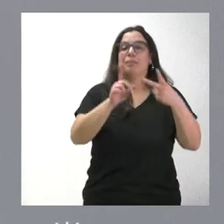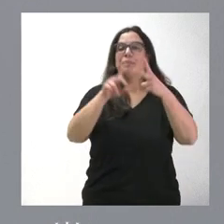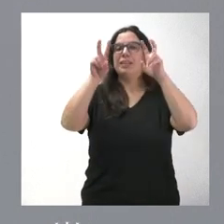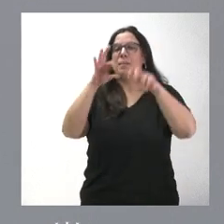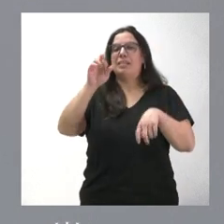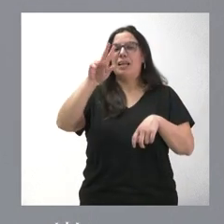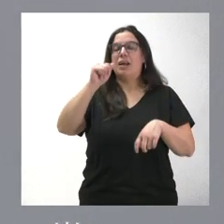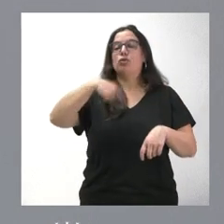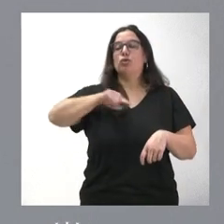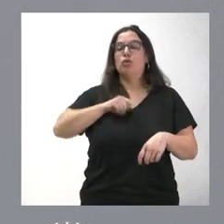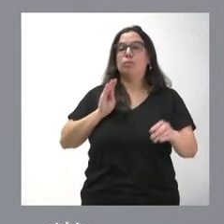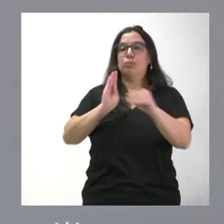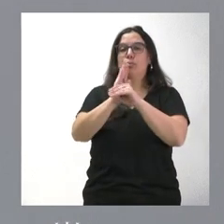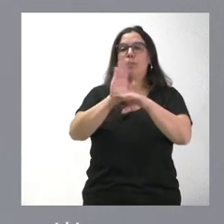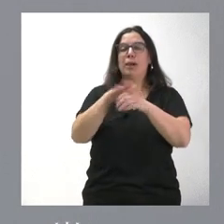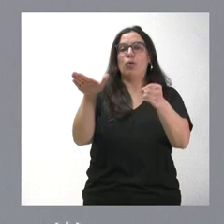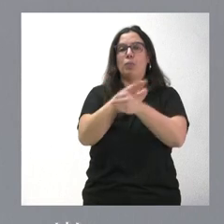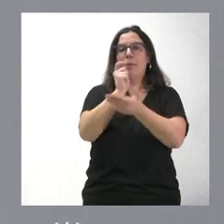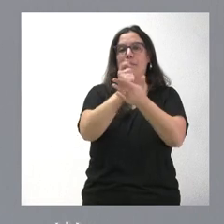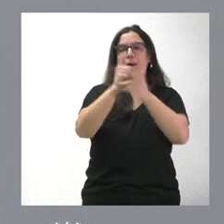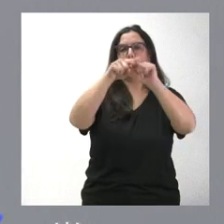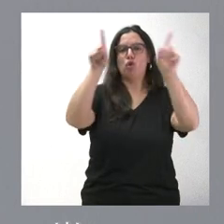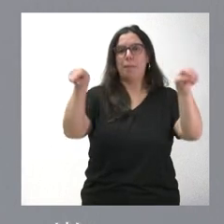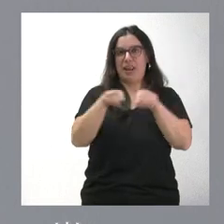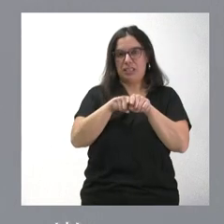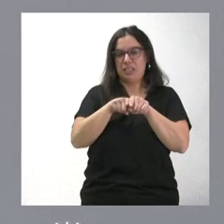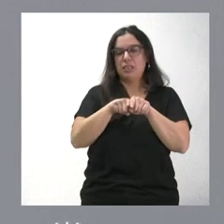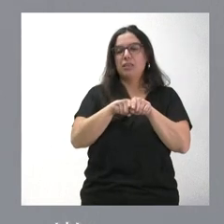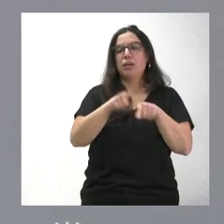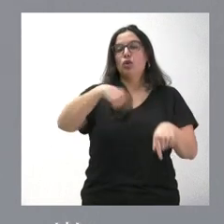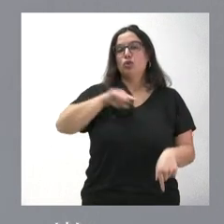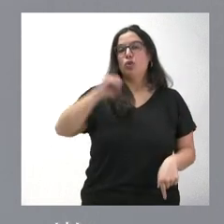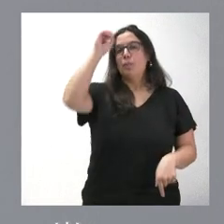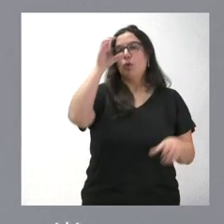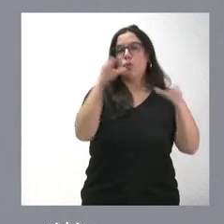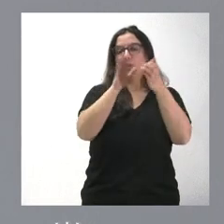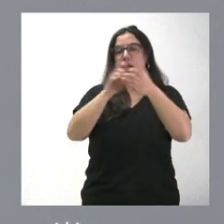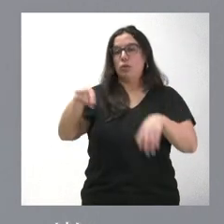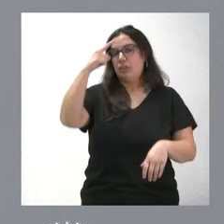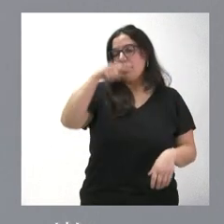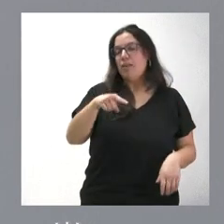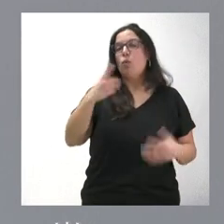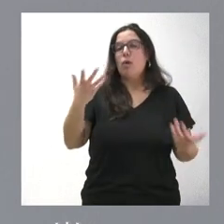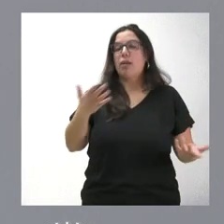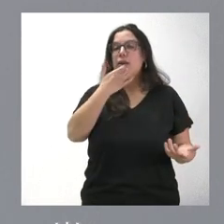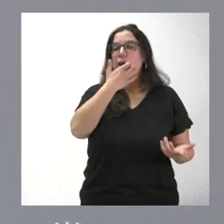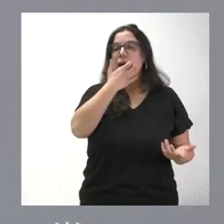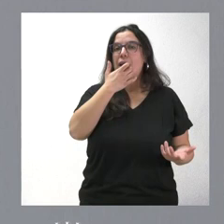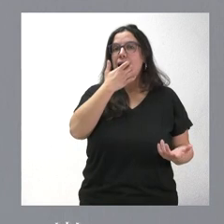una aportación económica para financiar las nóminas. La posición de la Junta de Castilla y León, saben ustedes, es ir